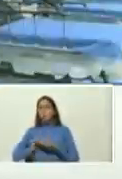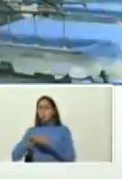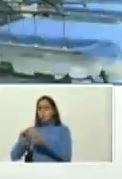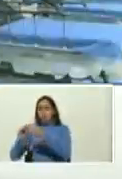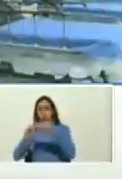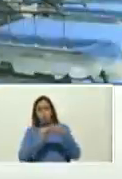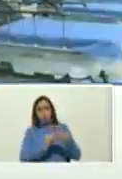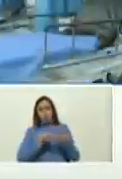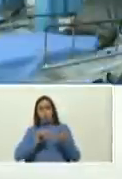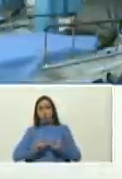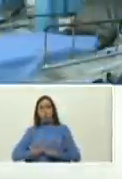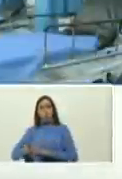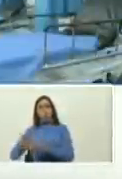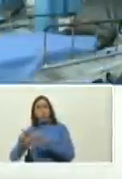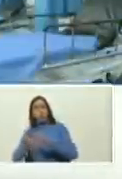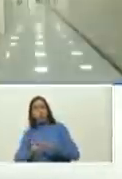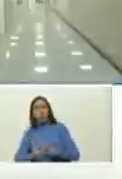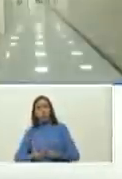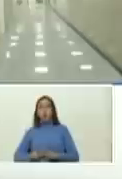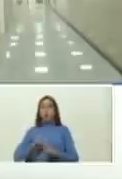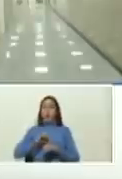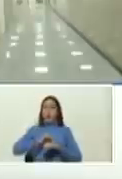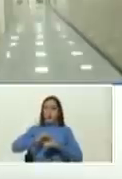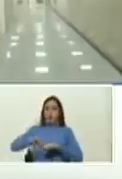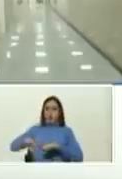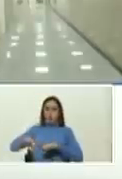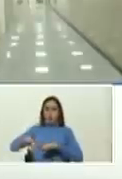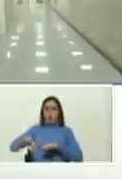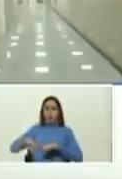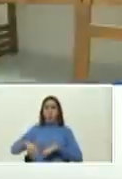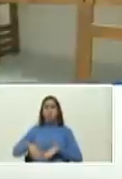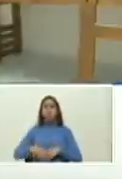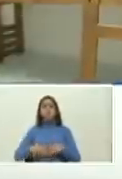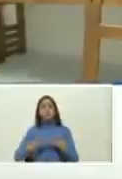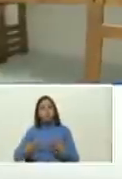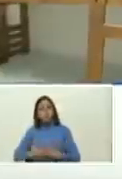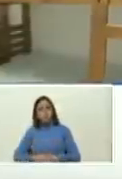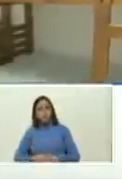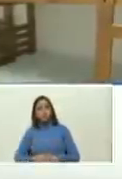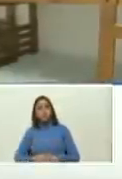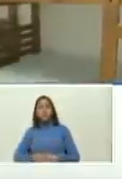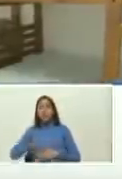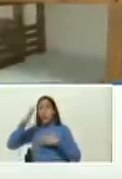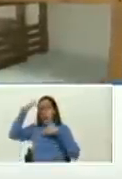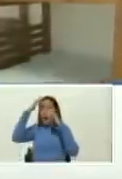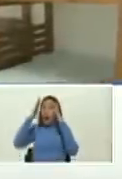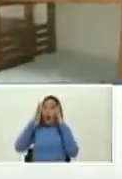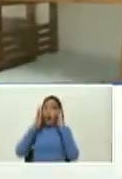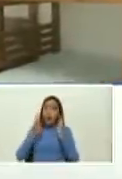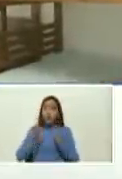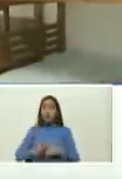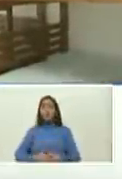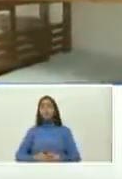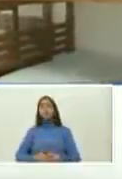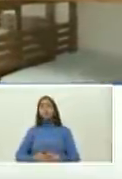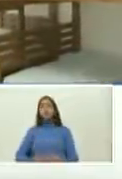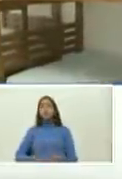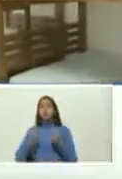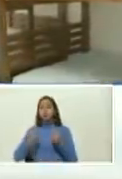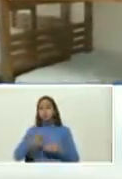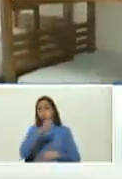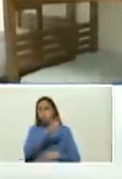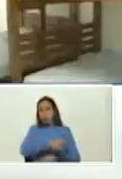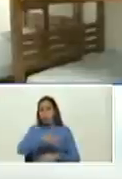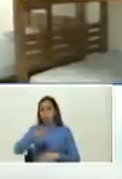esos pabellones sirvan para atender a centenares